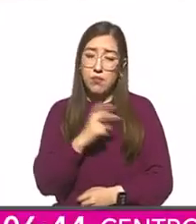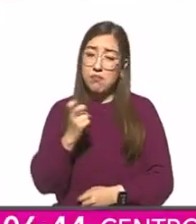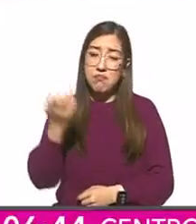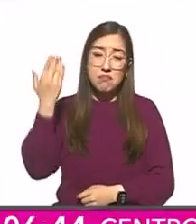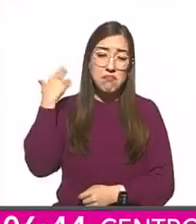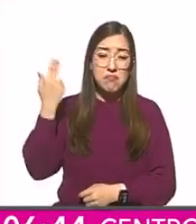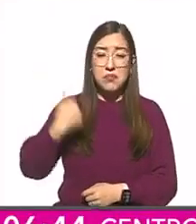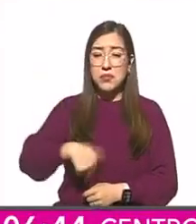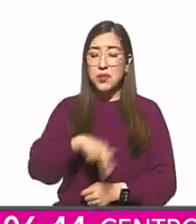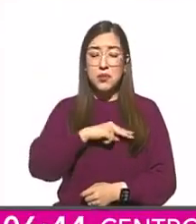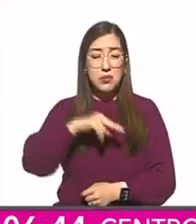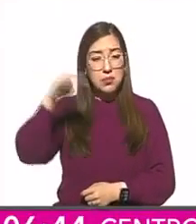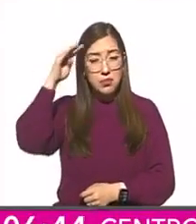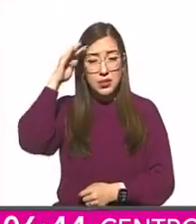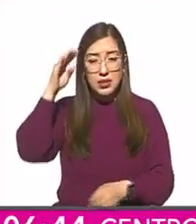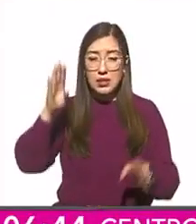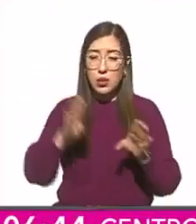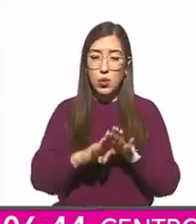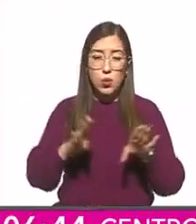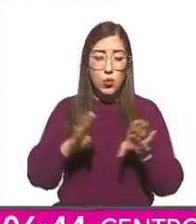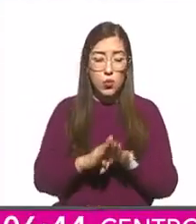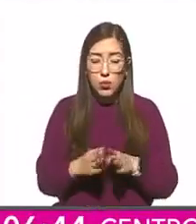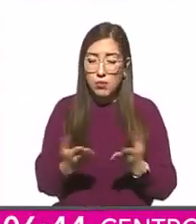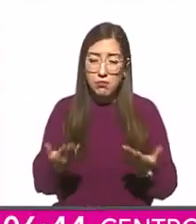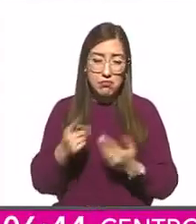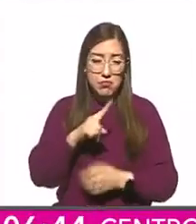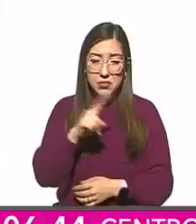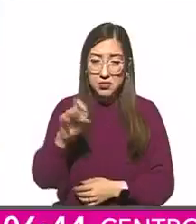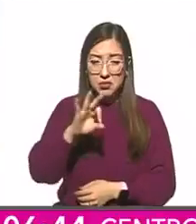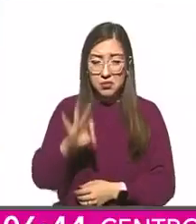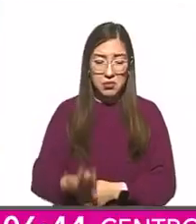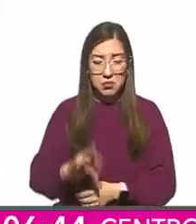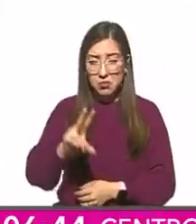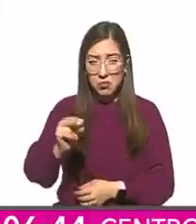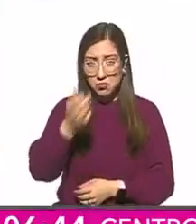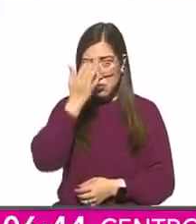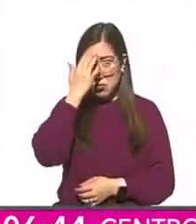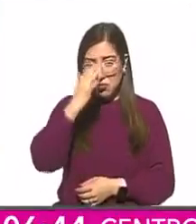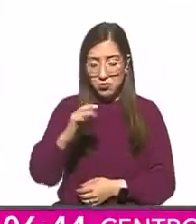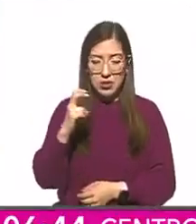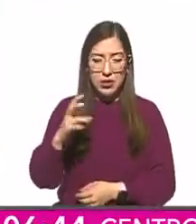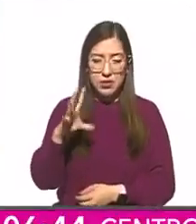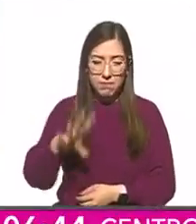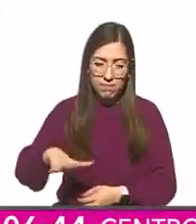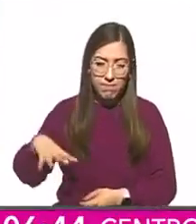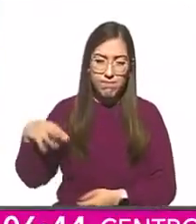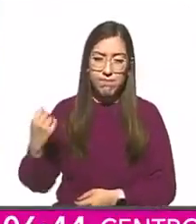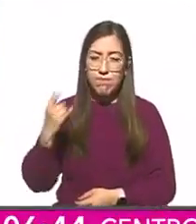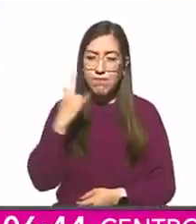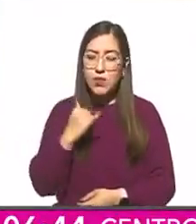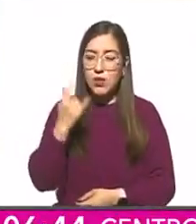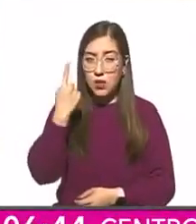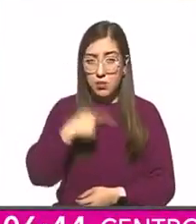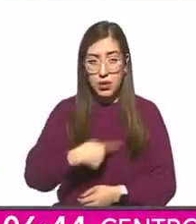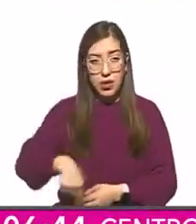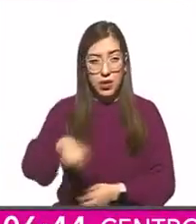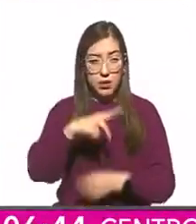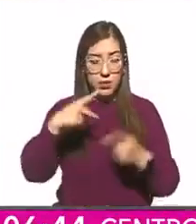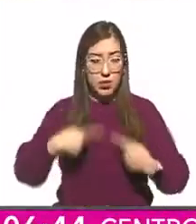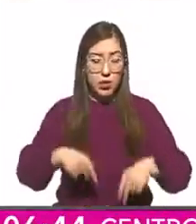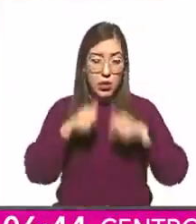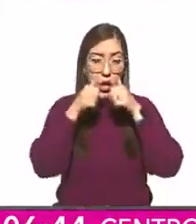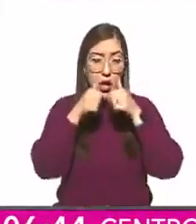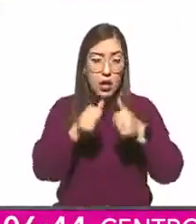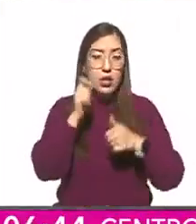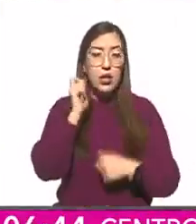esperaban y era algo que no conocíamos al 100%. Los esfuerzos sanitarios para atender a los pacientes con el virus están